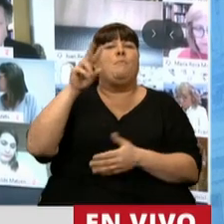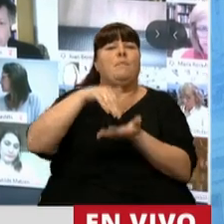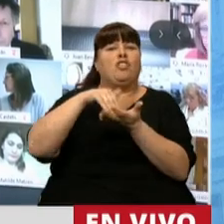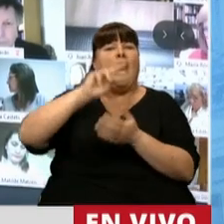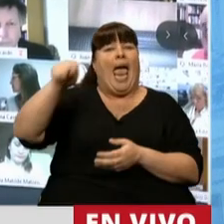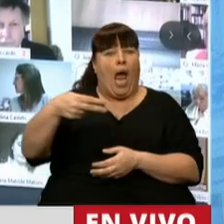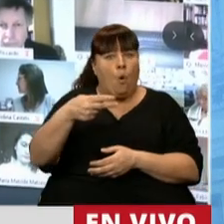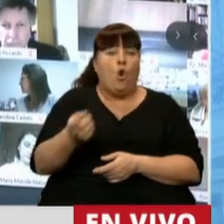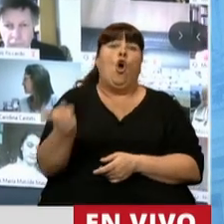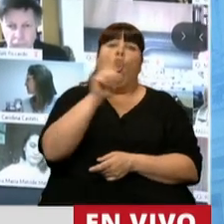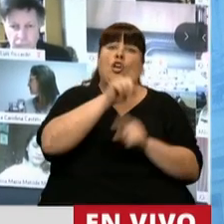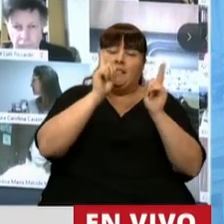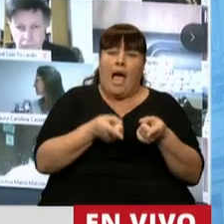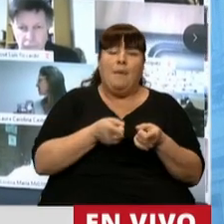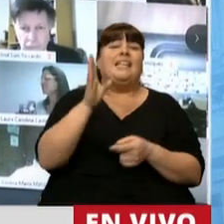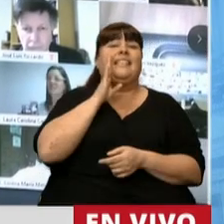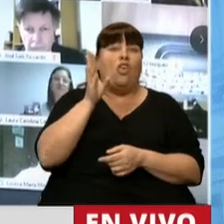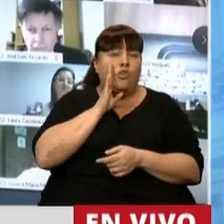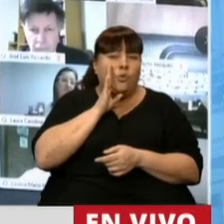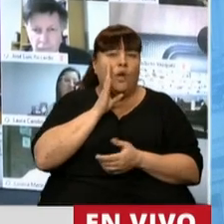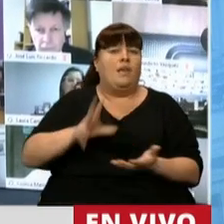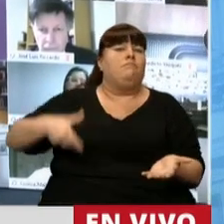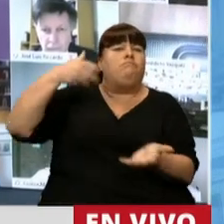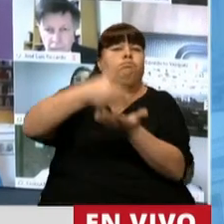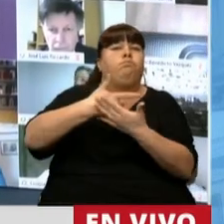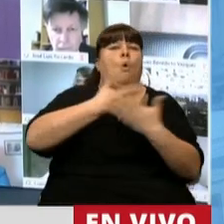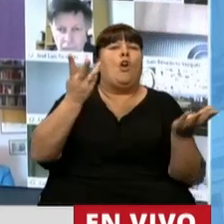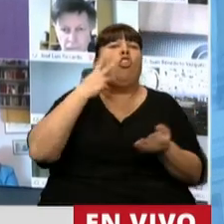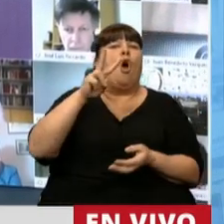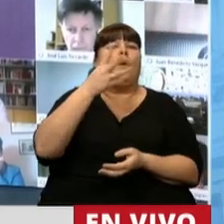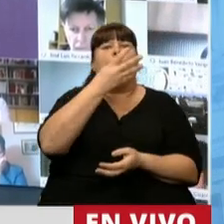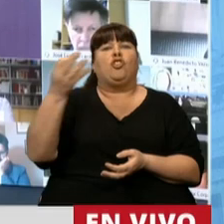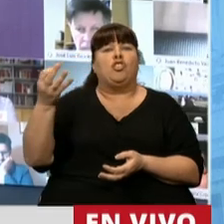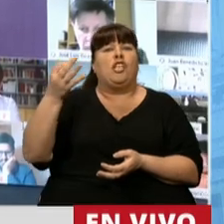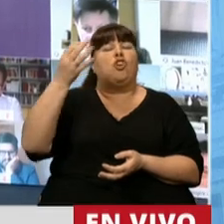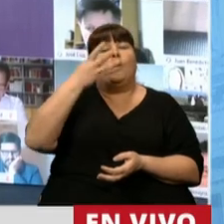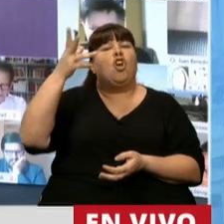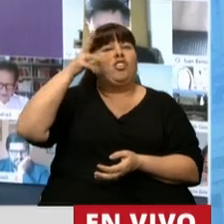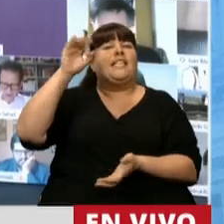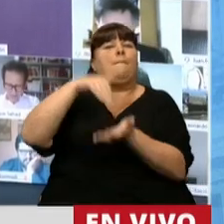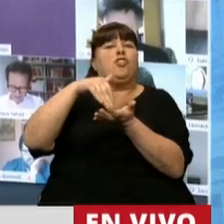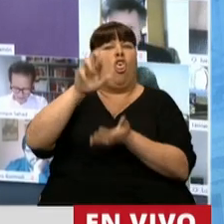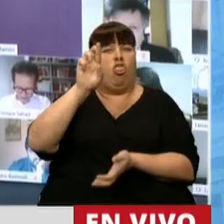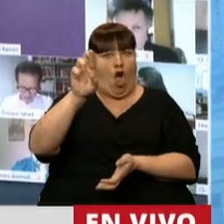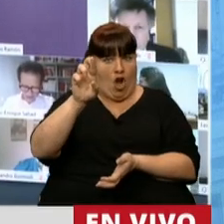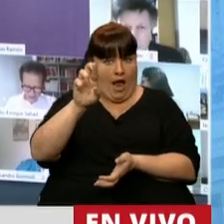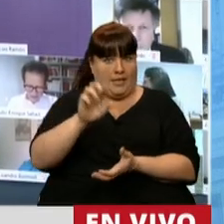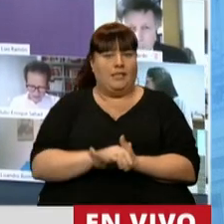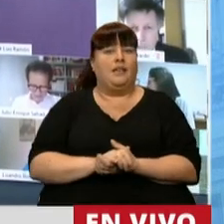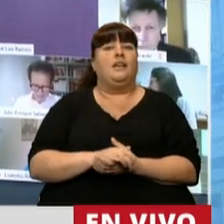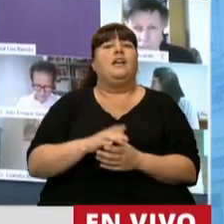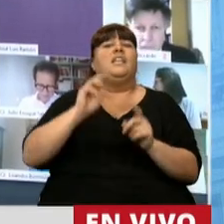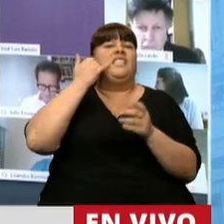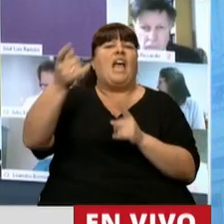millones de euros y por el otro, Estados Unidos realizó una inversión pública de 2.480 millones de dólares y ha